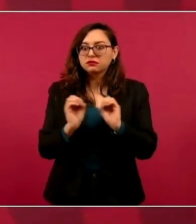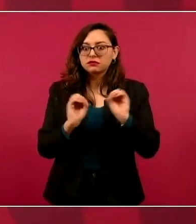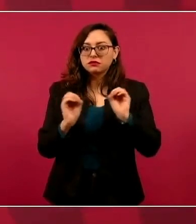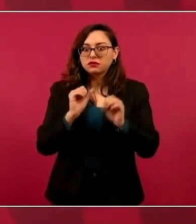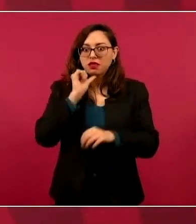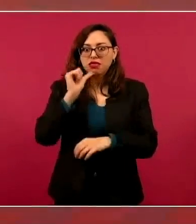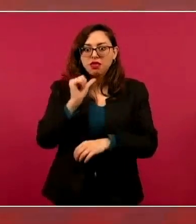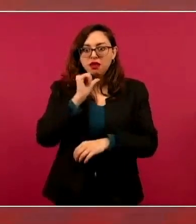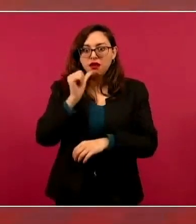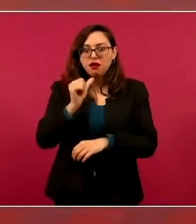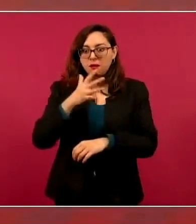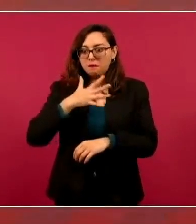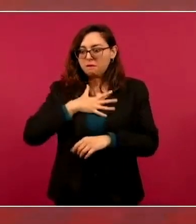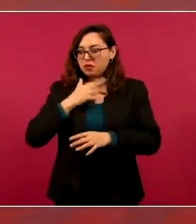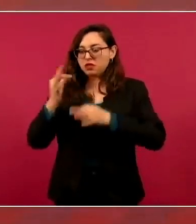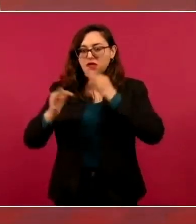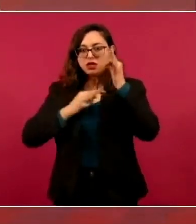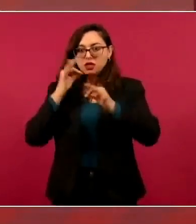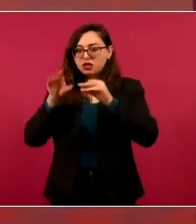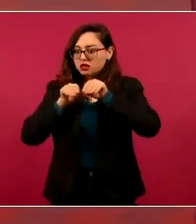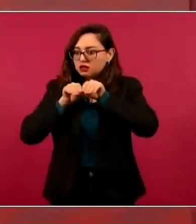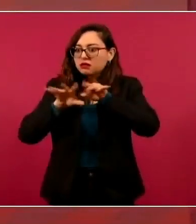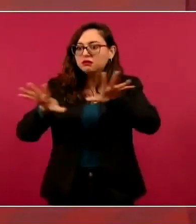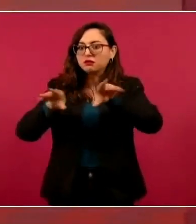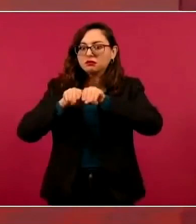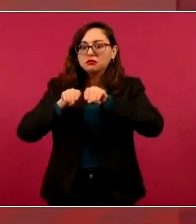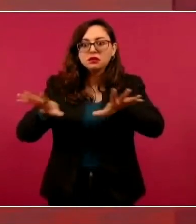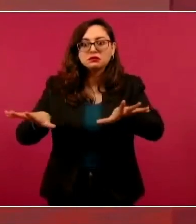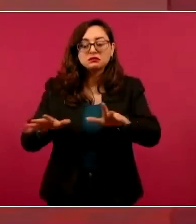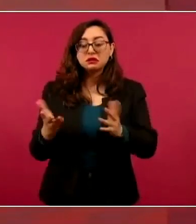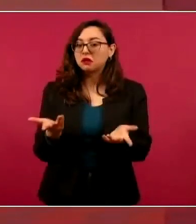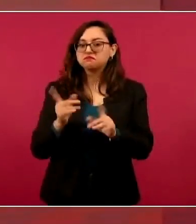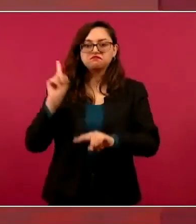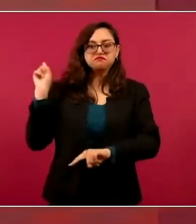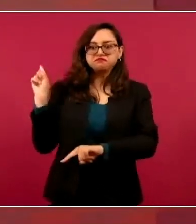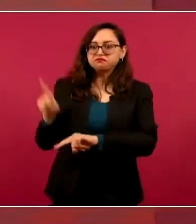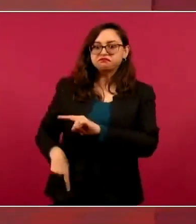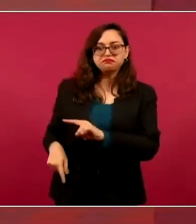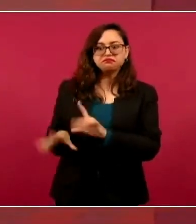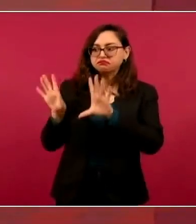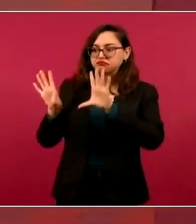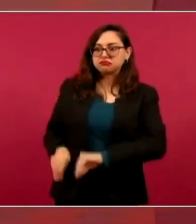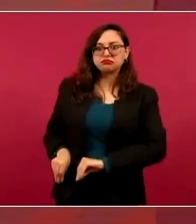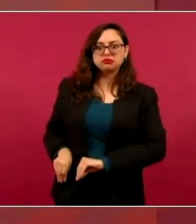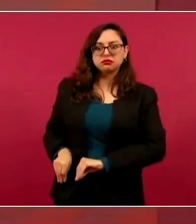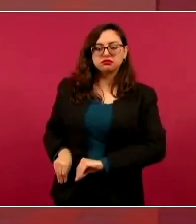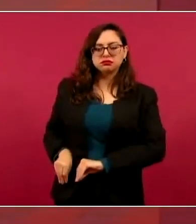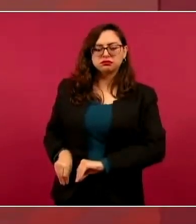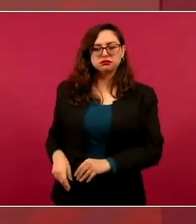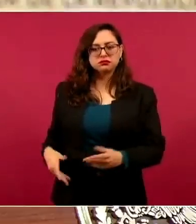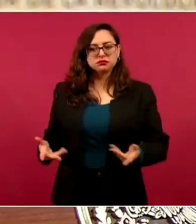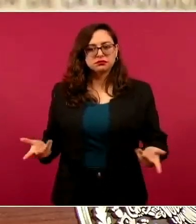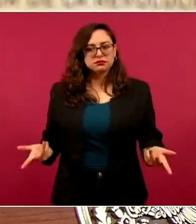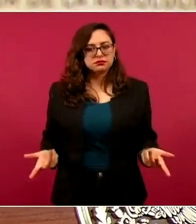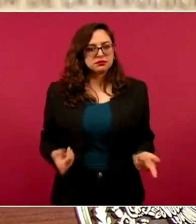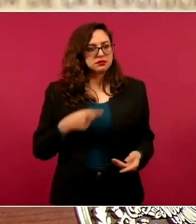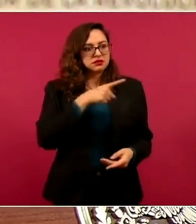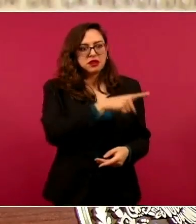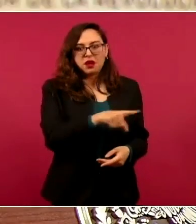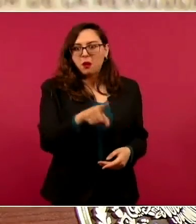En el momento de más intensidad de la guerra sucia,